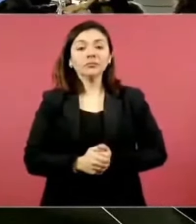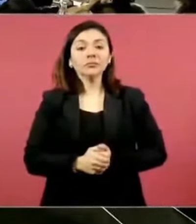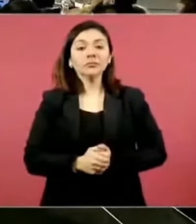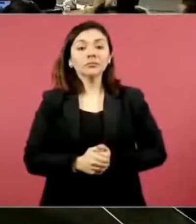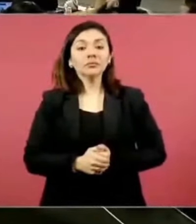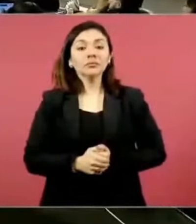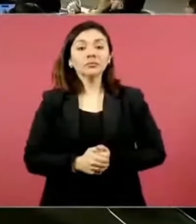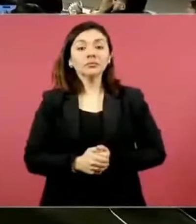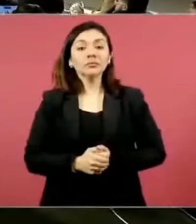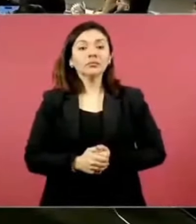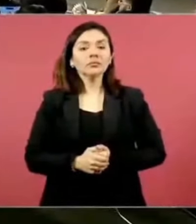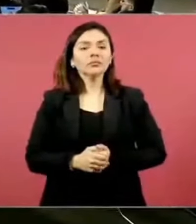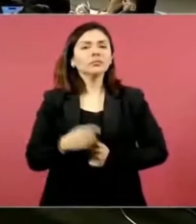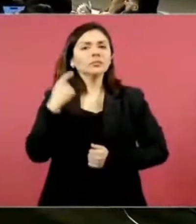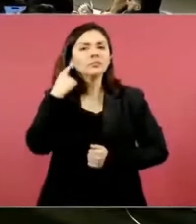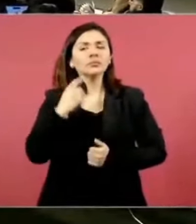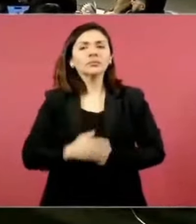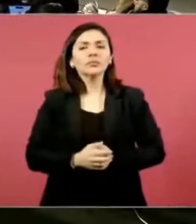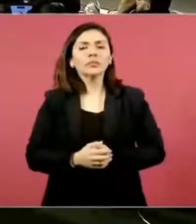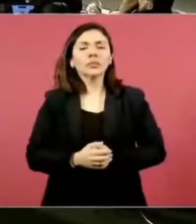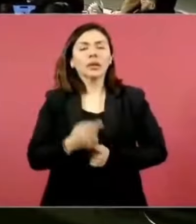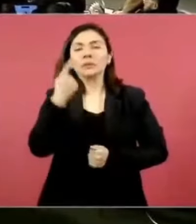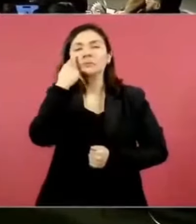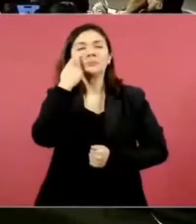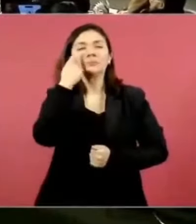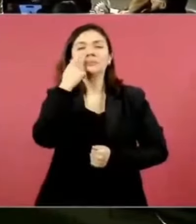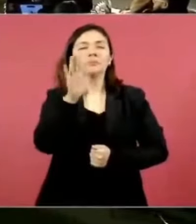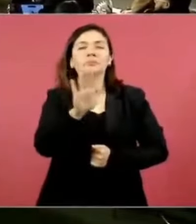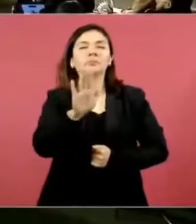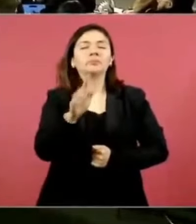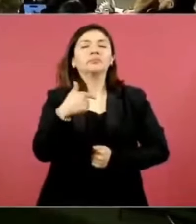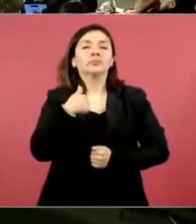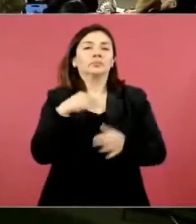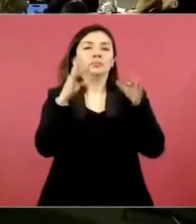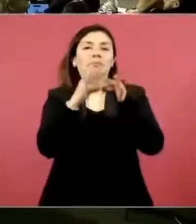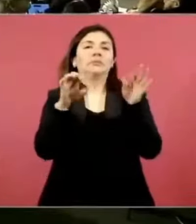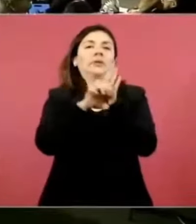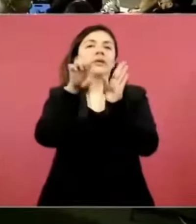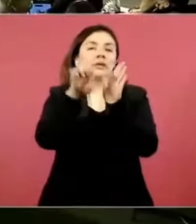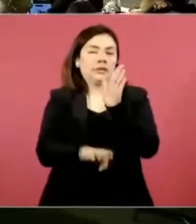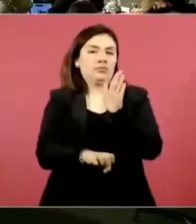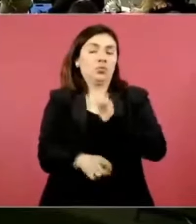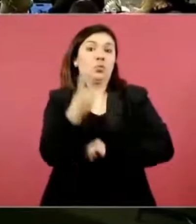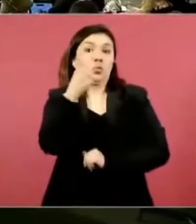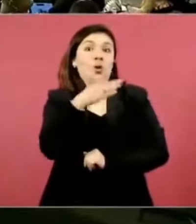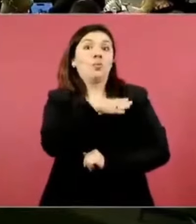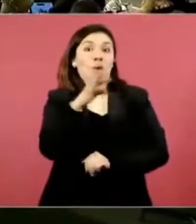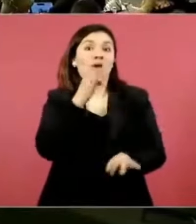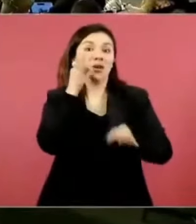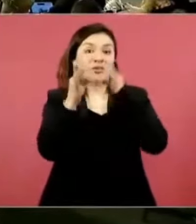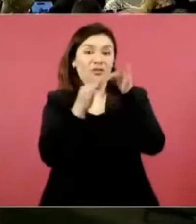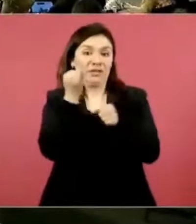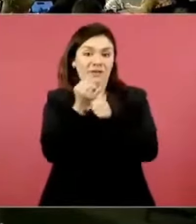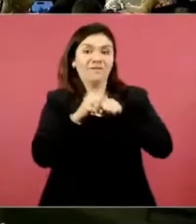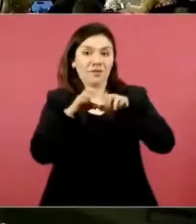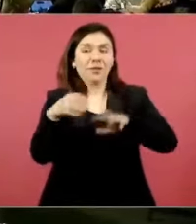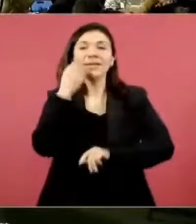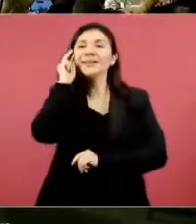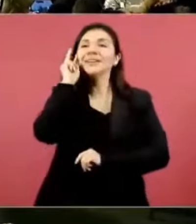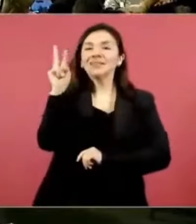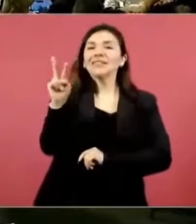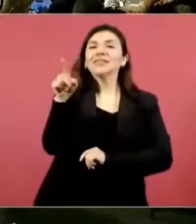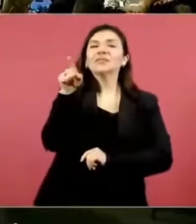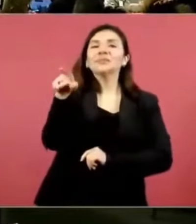por ejemplo les voy a dar un informe bueno ¿por qué no pones lo de